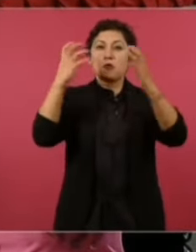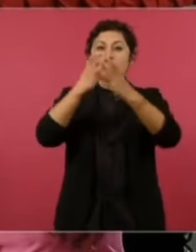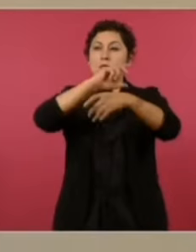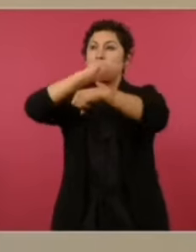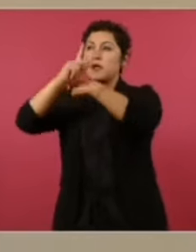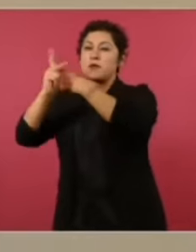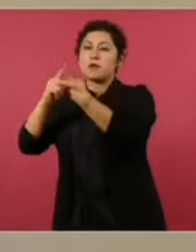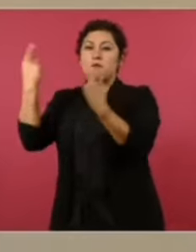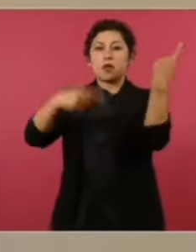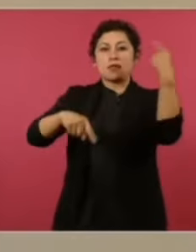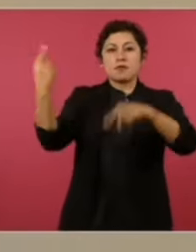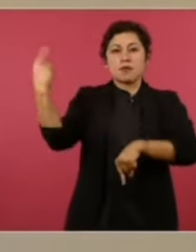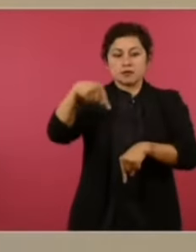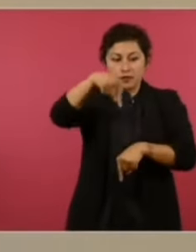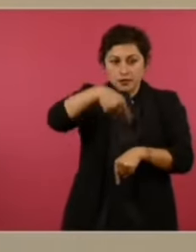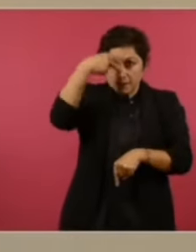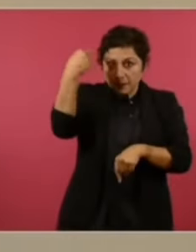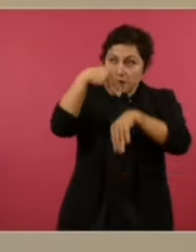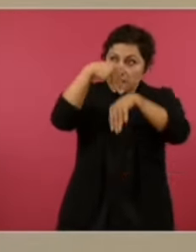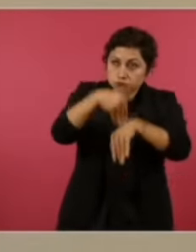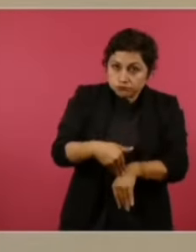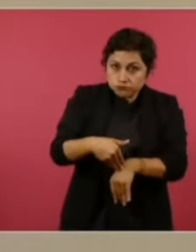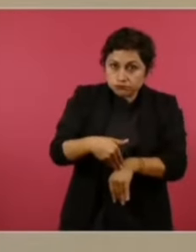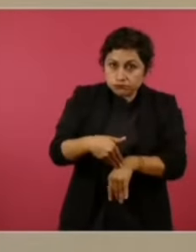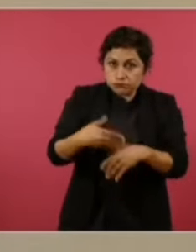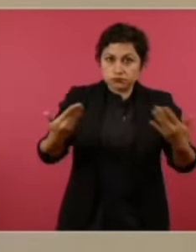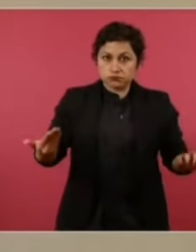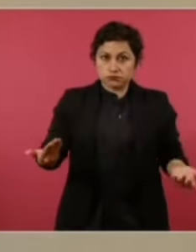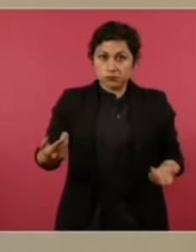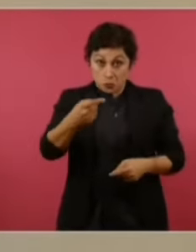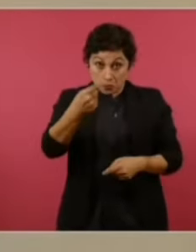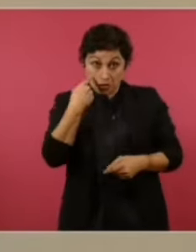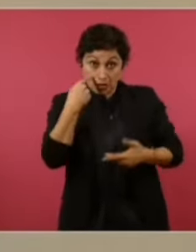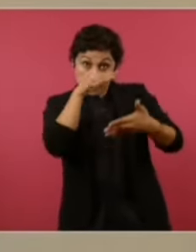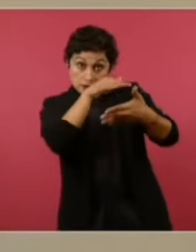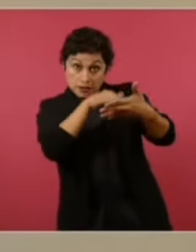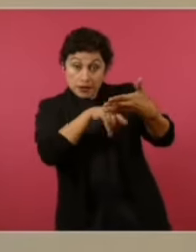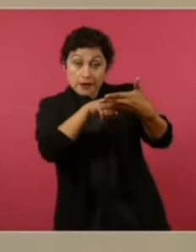acerca de los problemas de México,